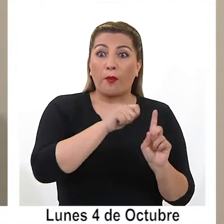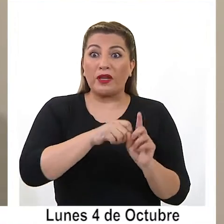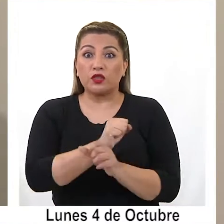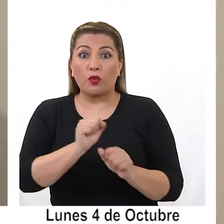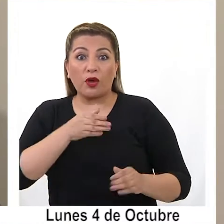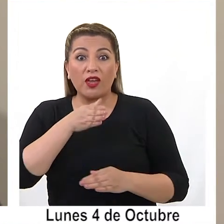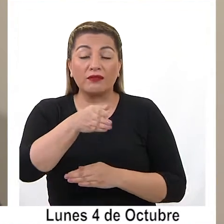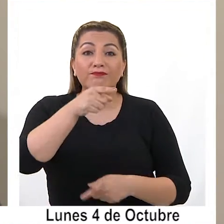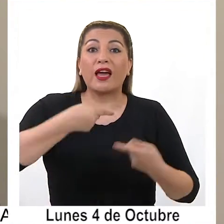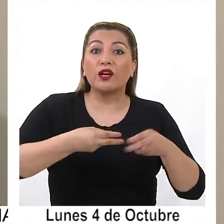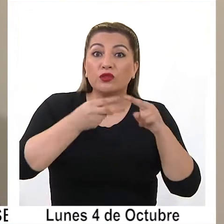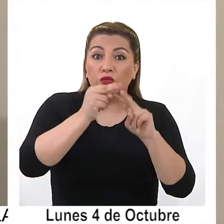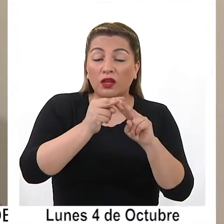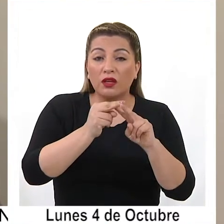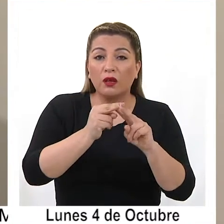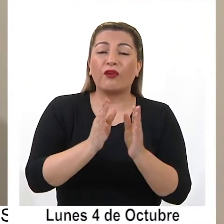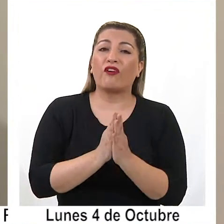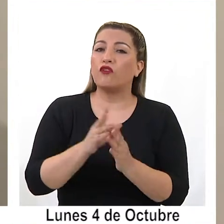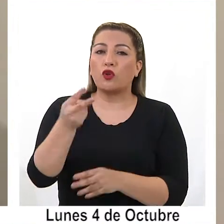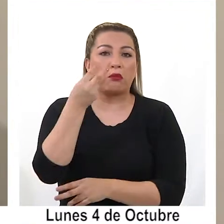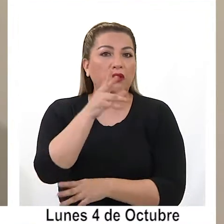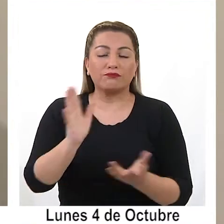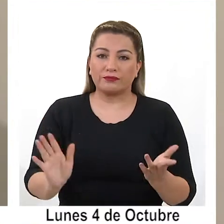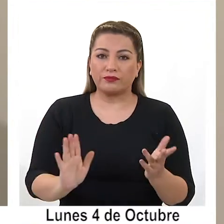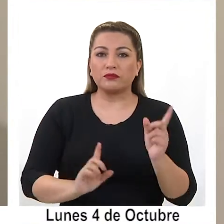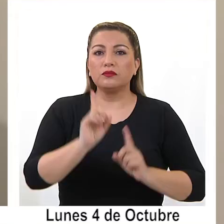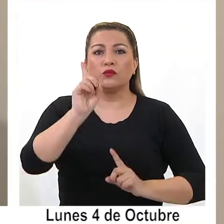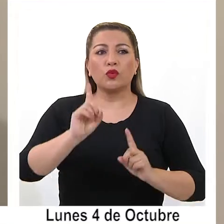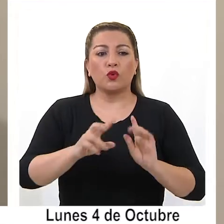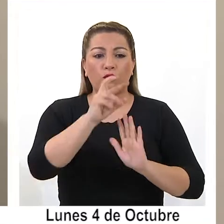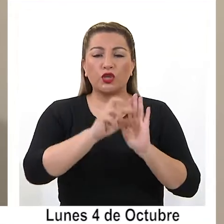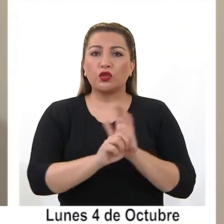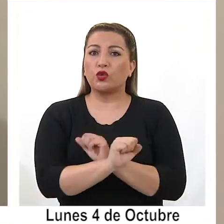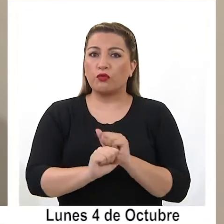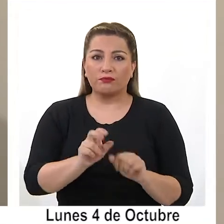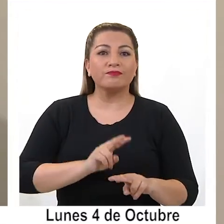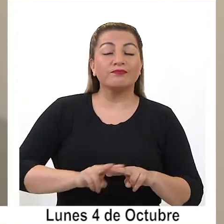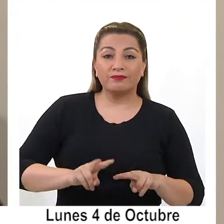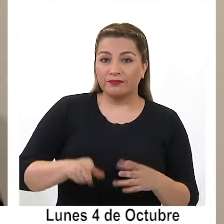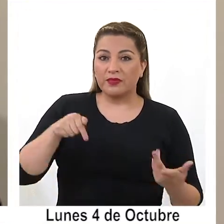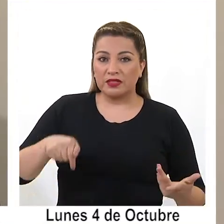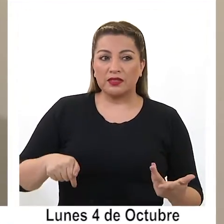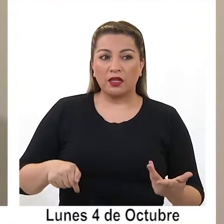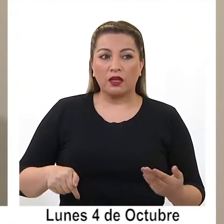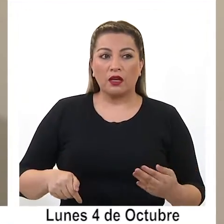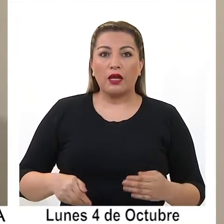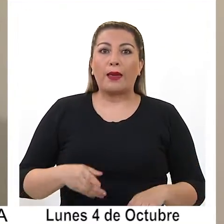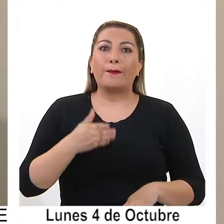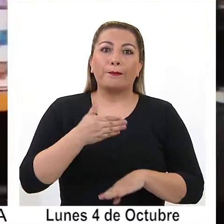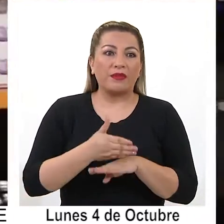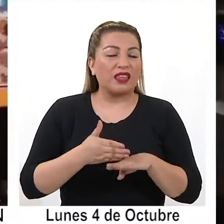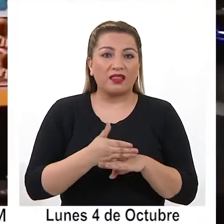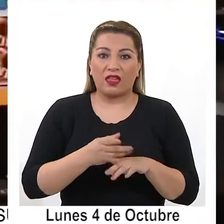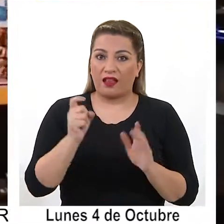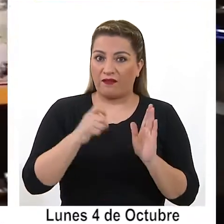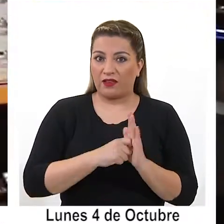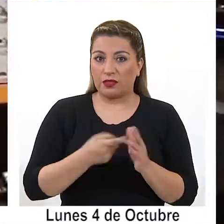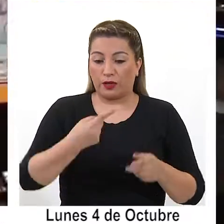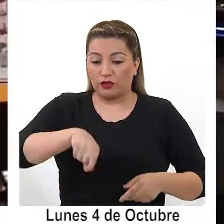acceso al terreno. Para cualquier empresa resulta imposible ejecutar un proyecto de esta envergadura si te quitan la mitad del plazo para construirlo.